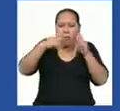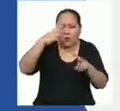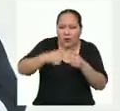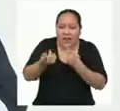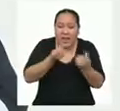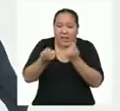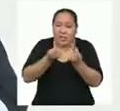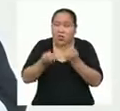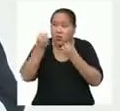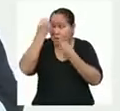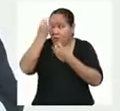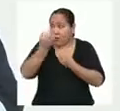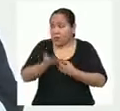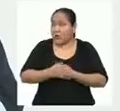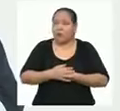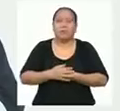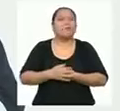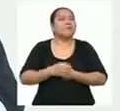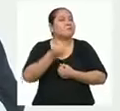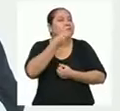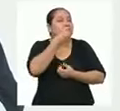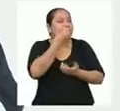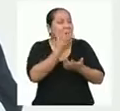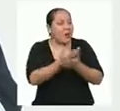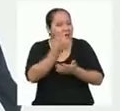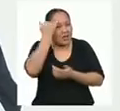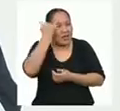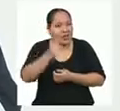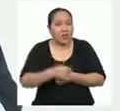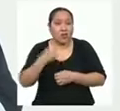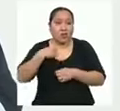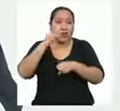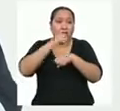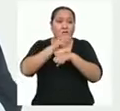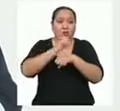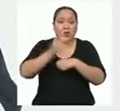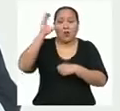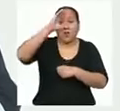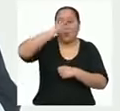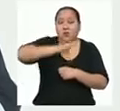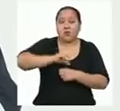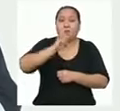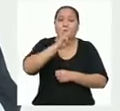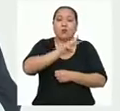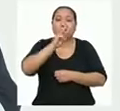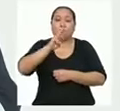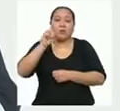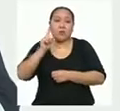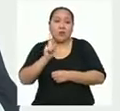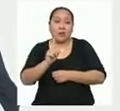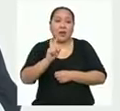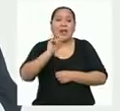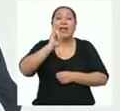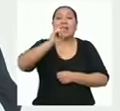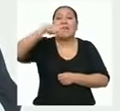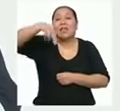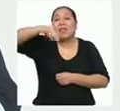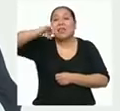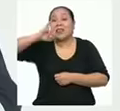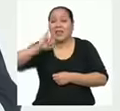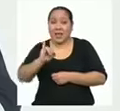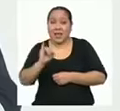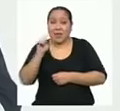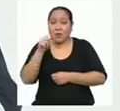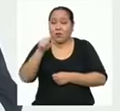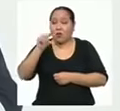¡Qué buena idea! Lo que te recomiendo es que navegues por la página del Instituto Nacional de Estadística